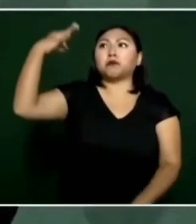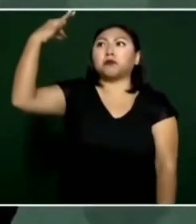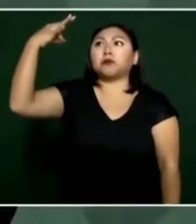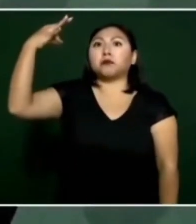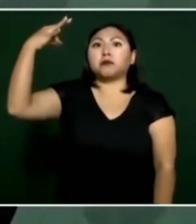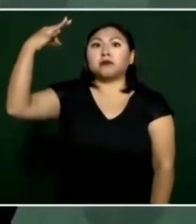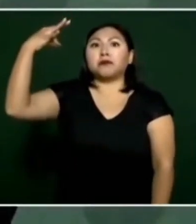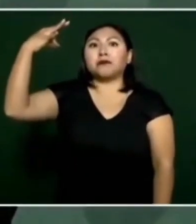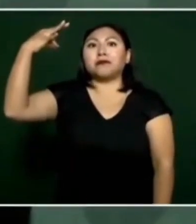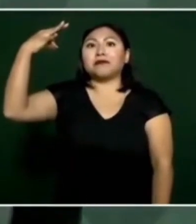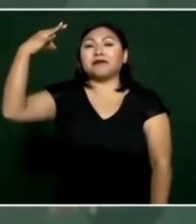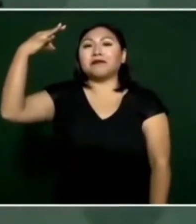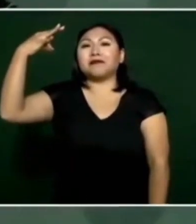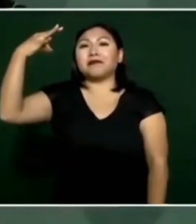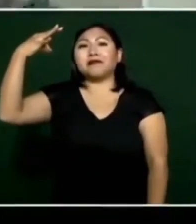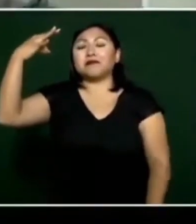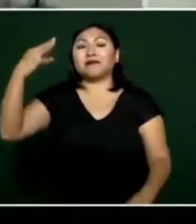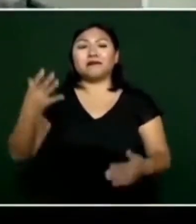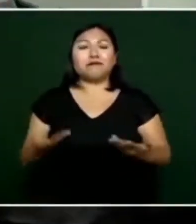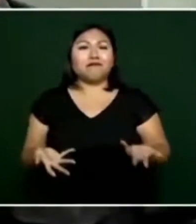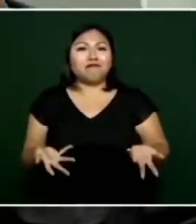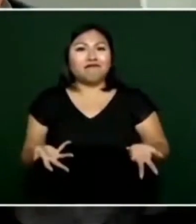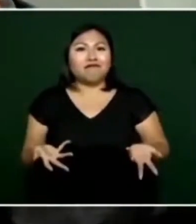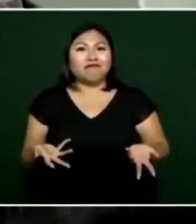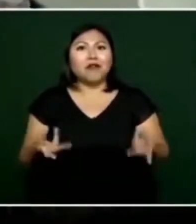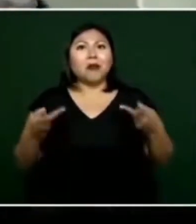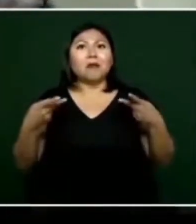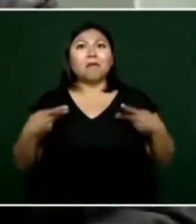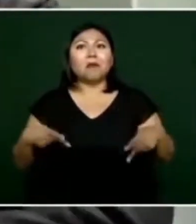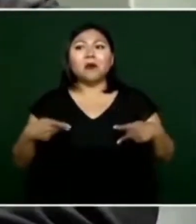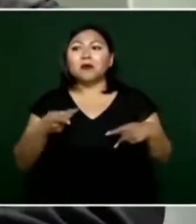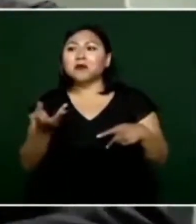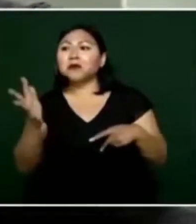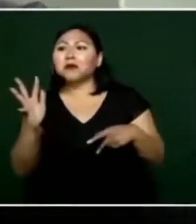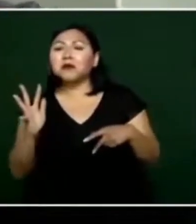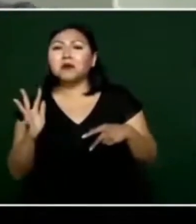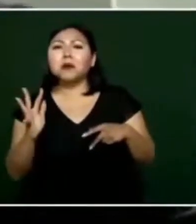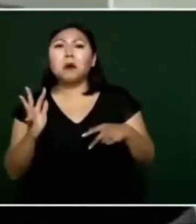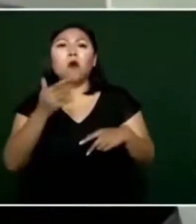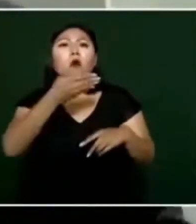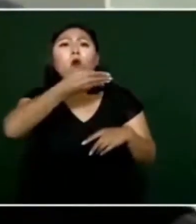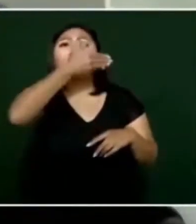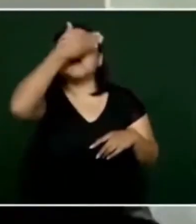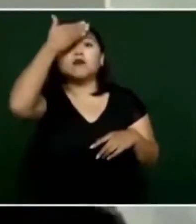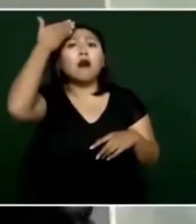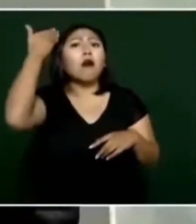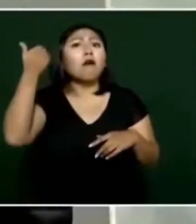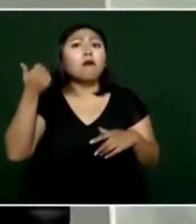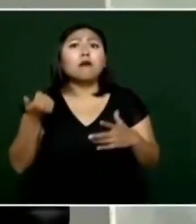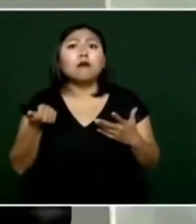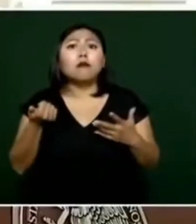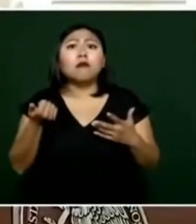el pueblo ausente no existía